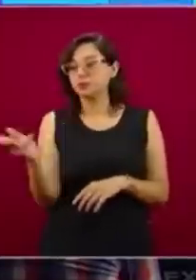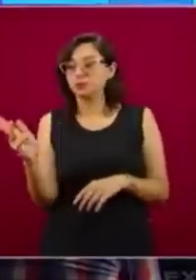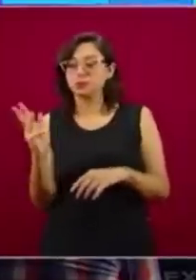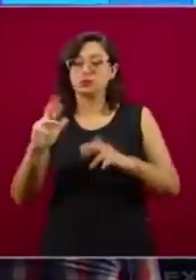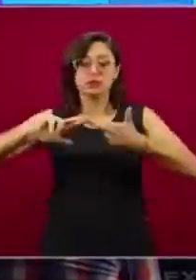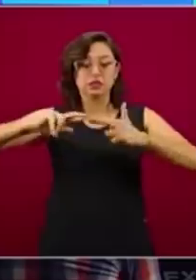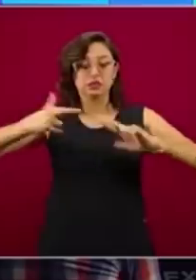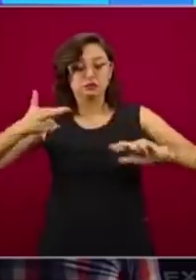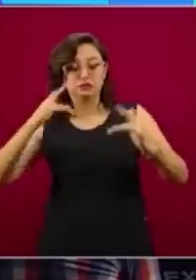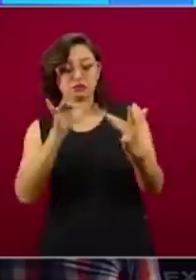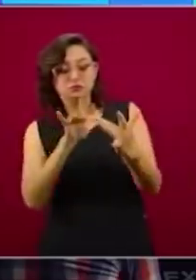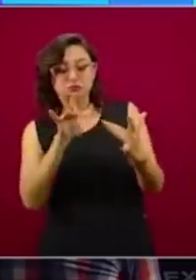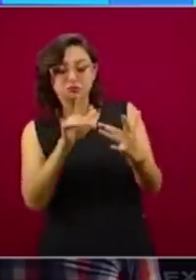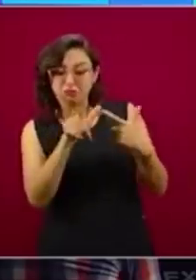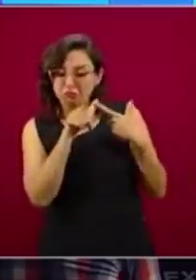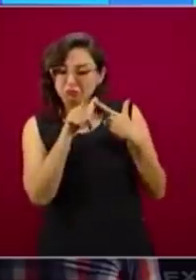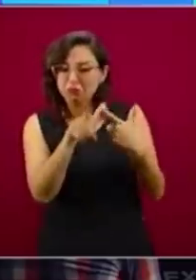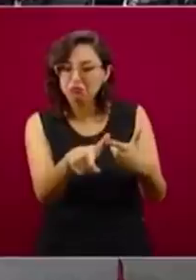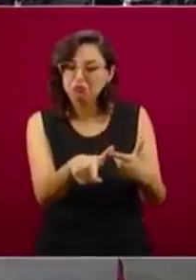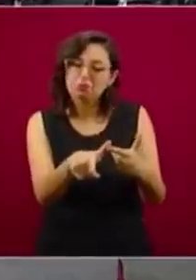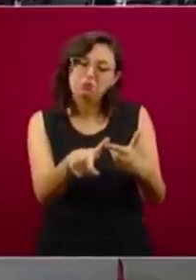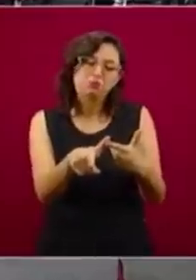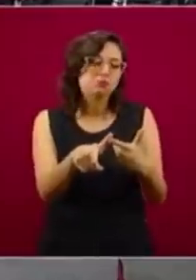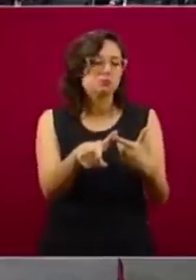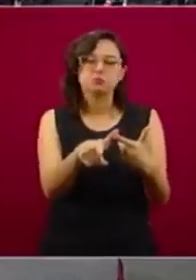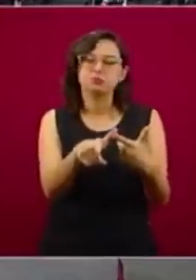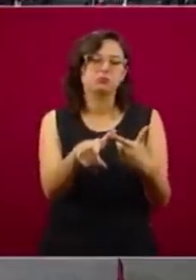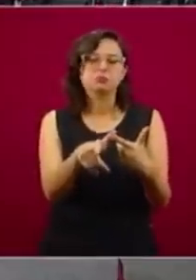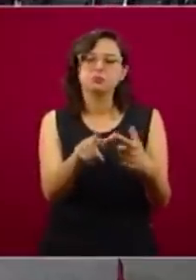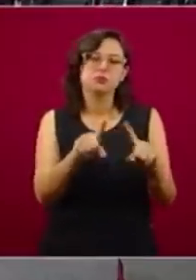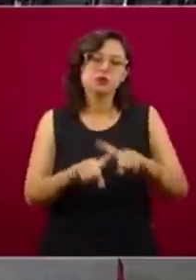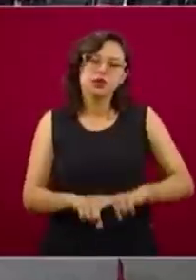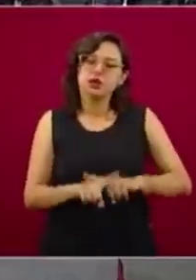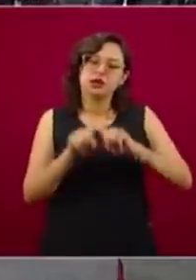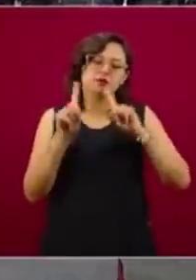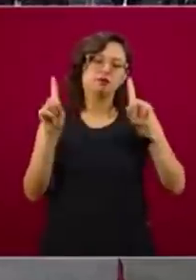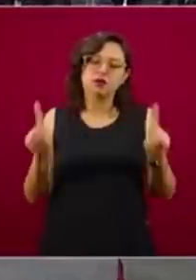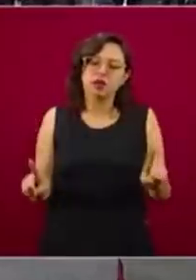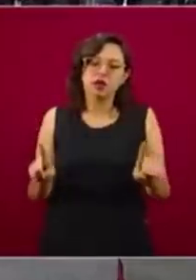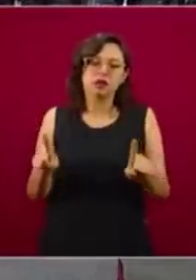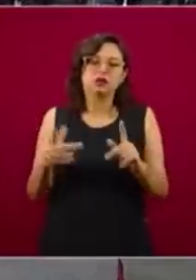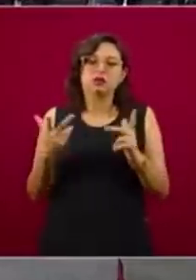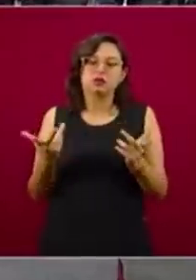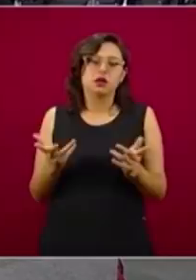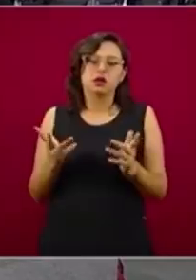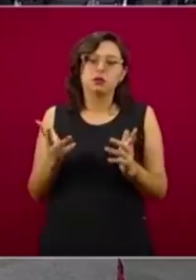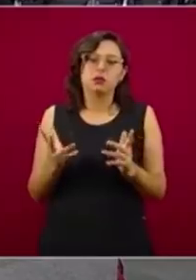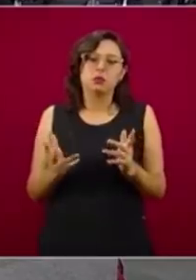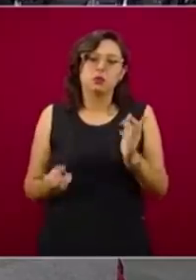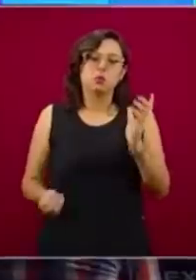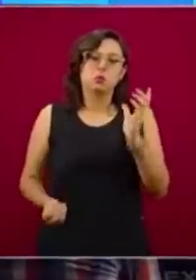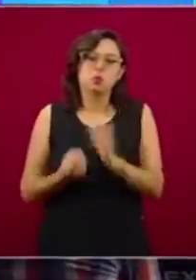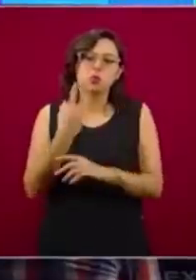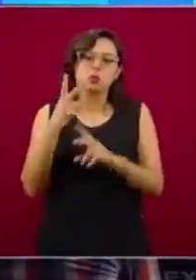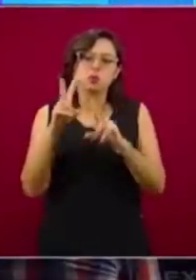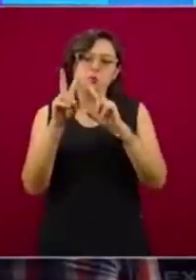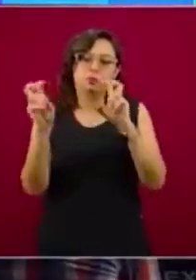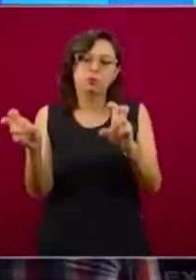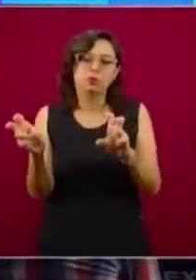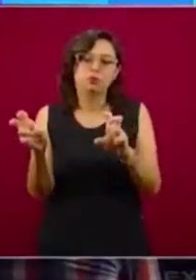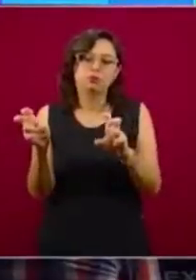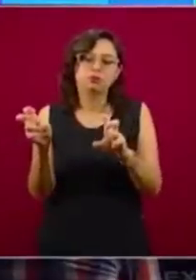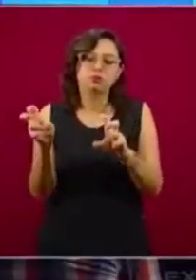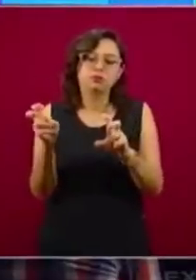variar, porque ya no va a ser de aprendizaje, sino en todo caso serían temas más orientados